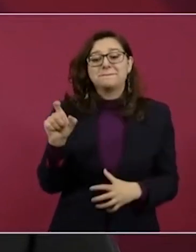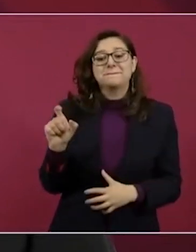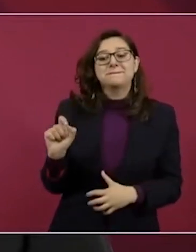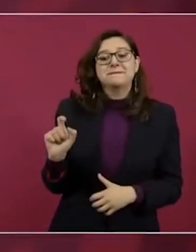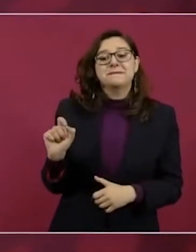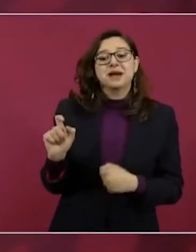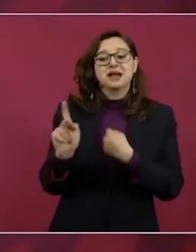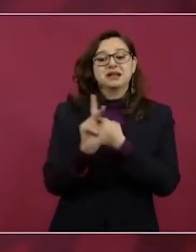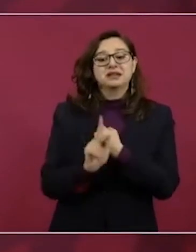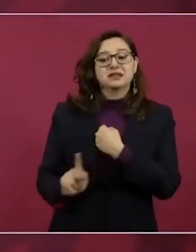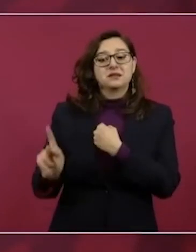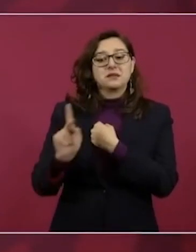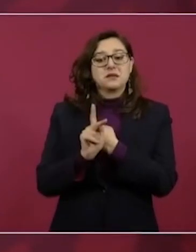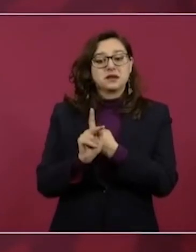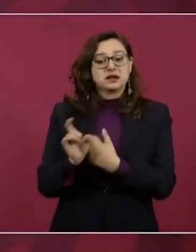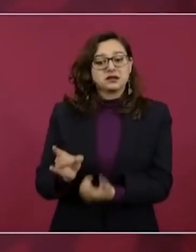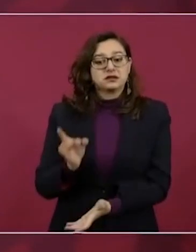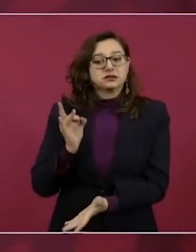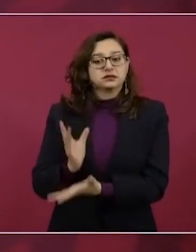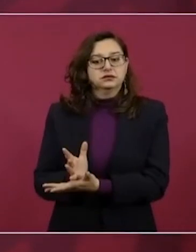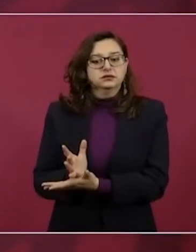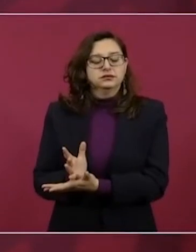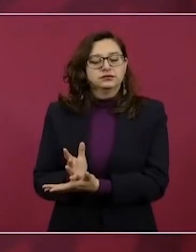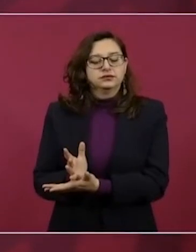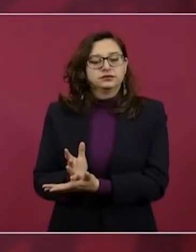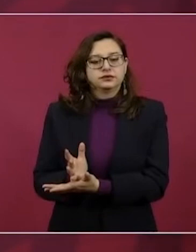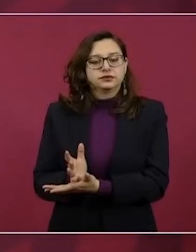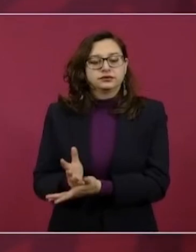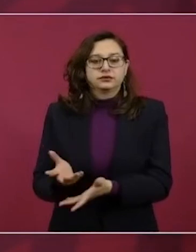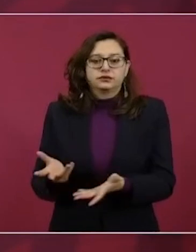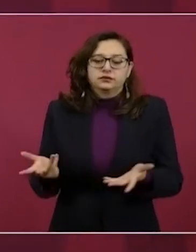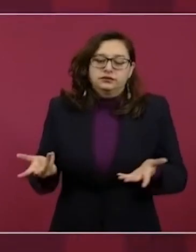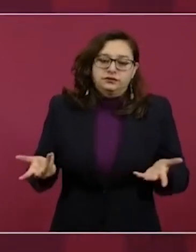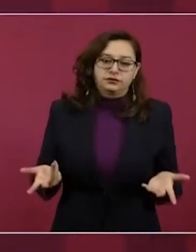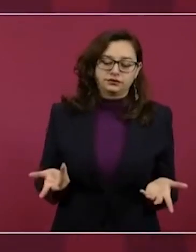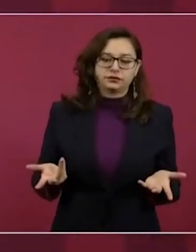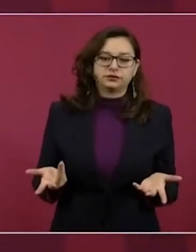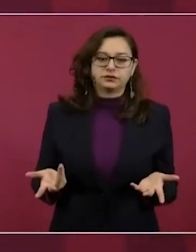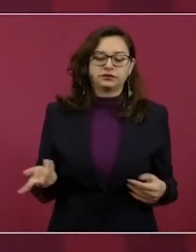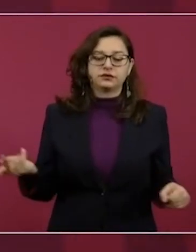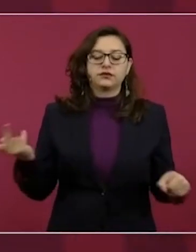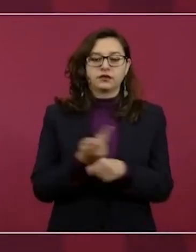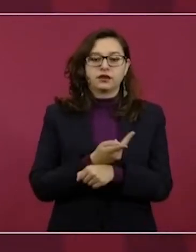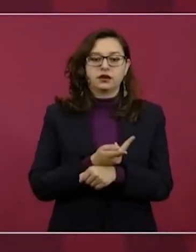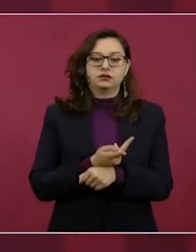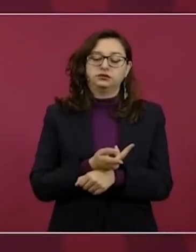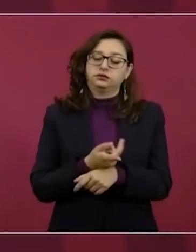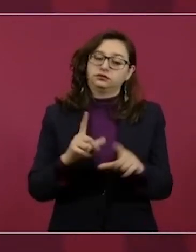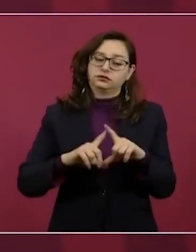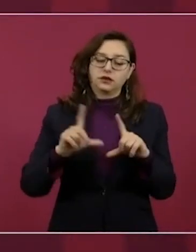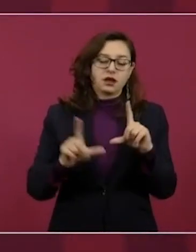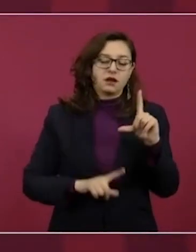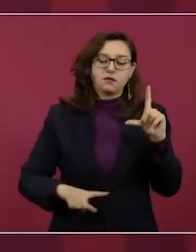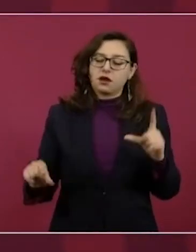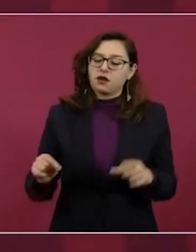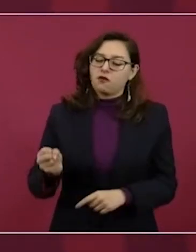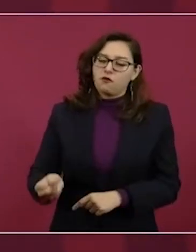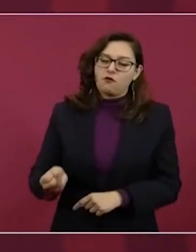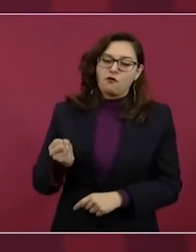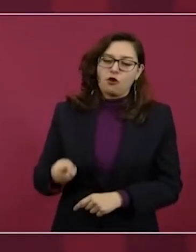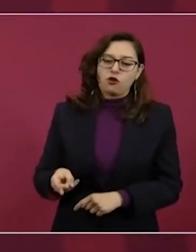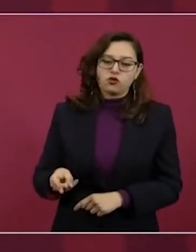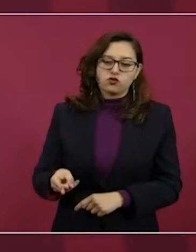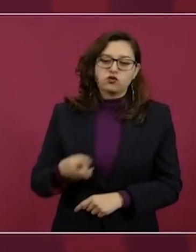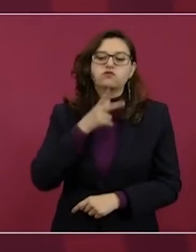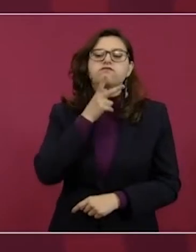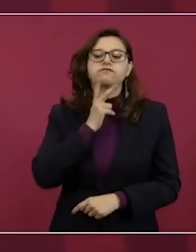Entonces, nosotros tenemos la dicha, la fortuna de